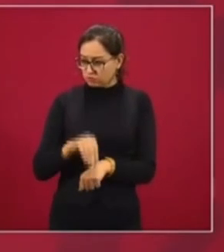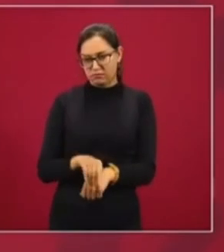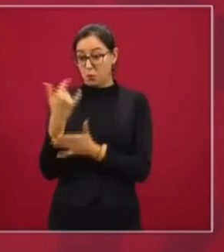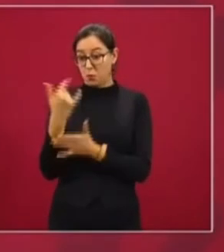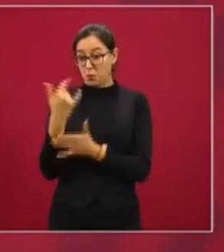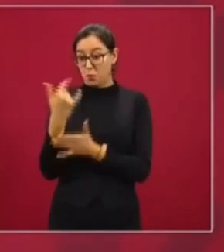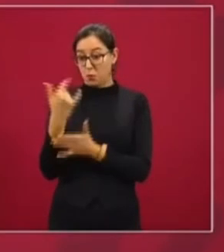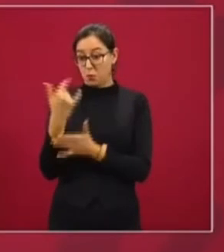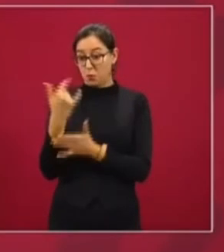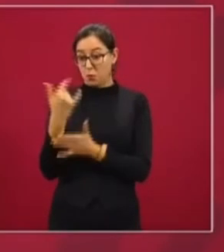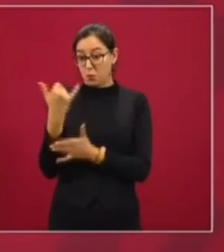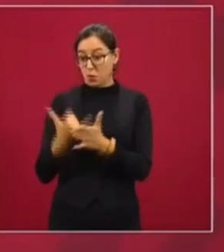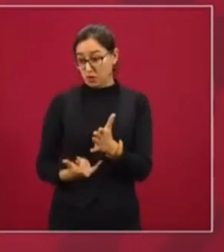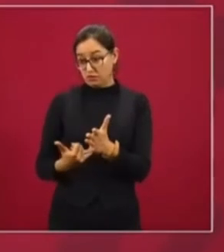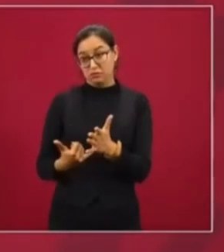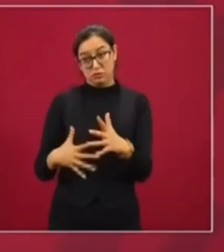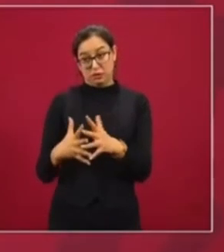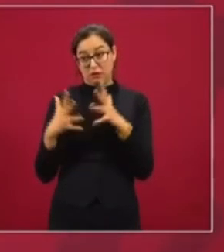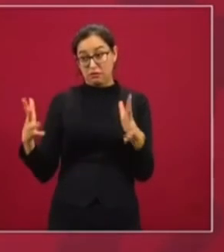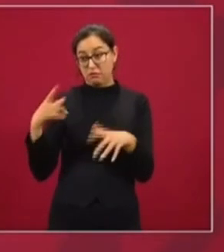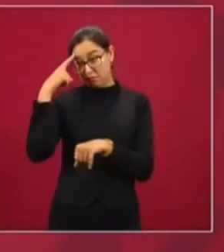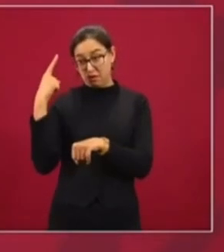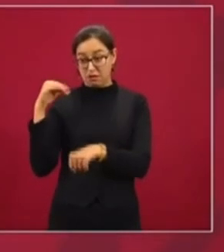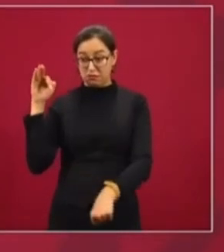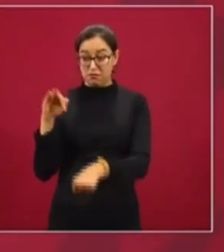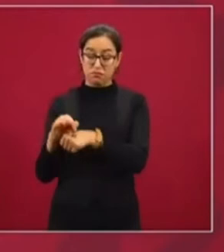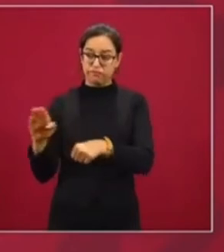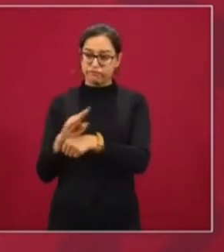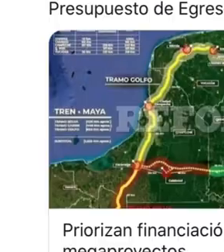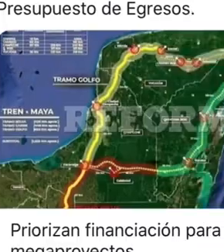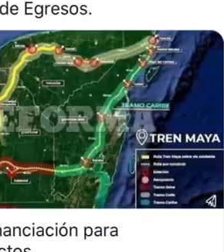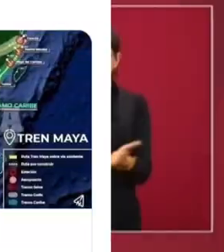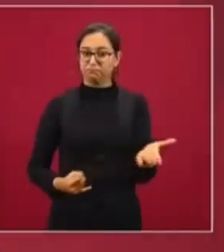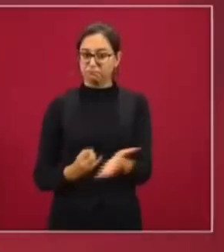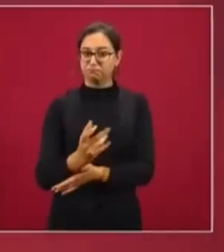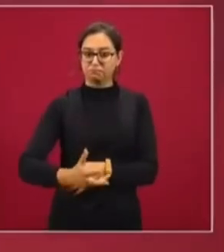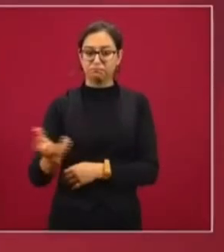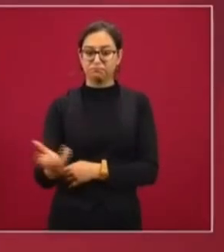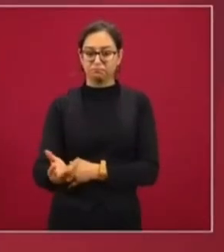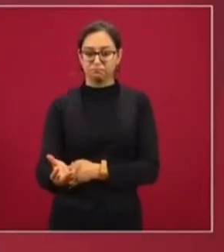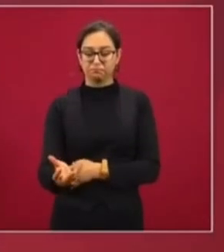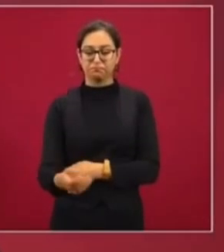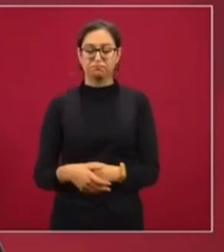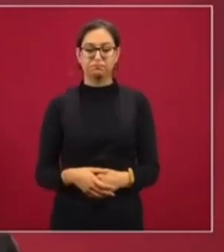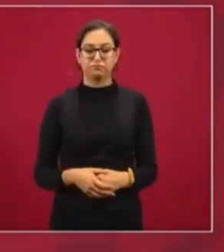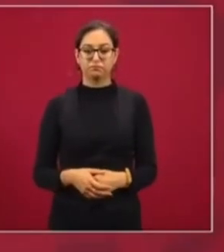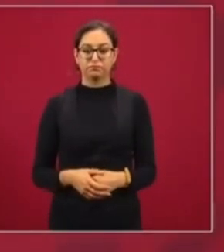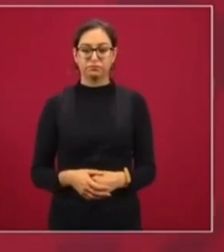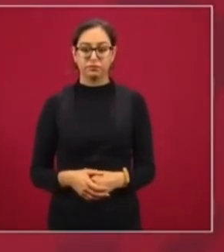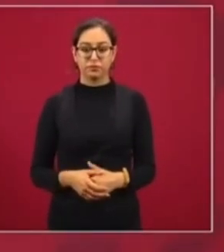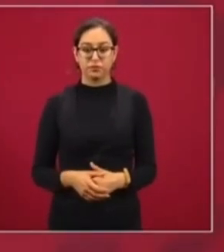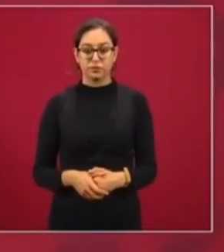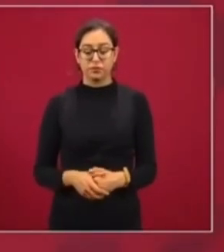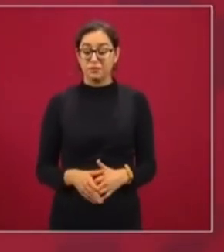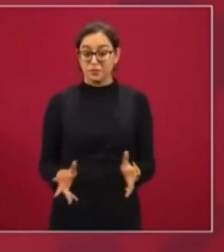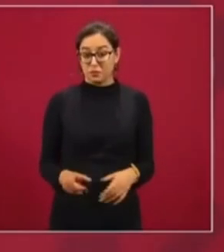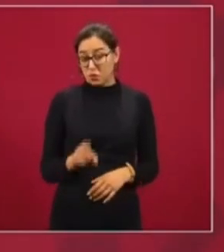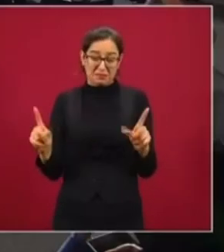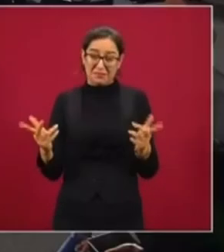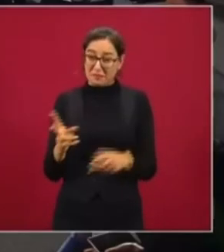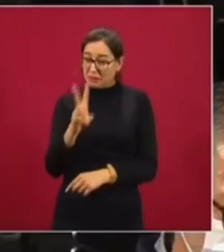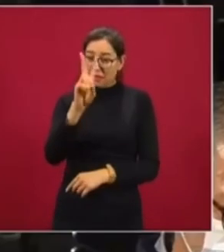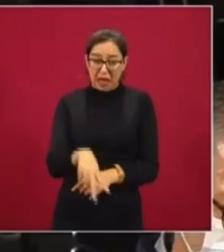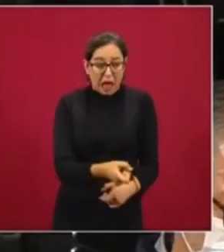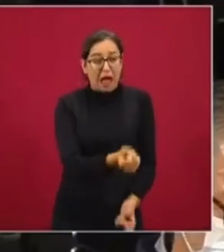proyecto que reivindica al sureste, que es en beneficio del pueblo. Y yo no comparto tu punto de vista acerca de las organizaciones no